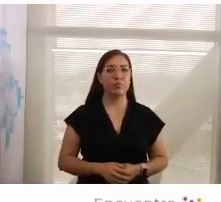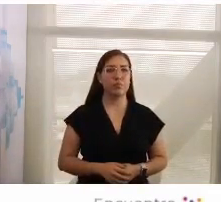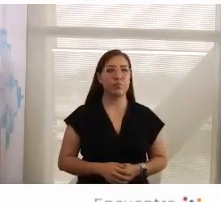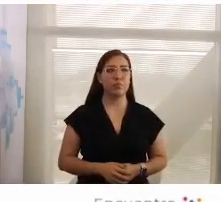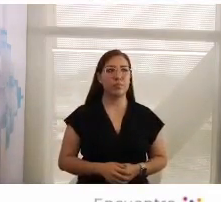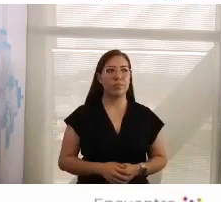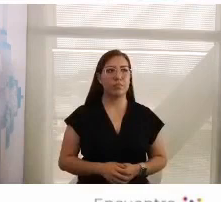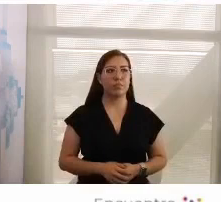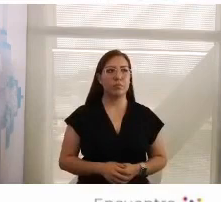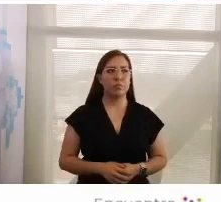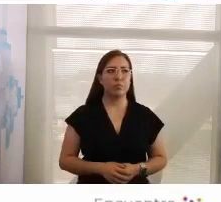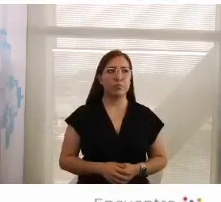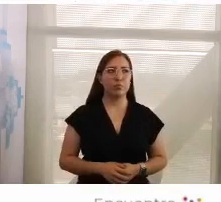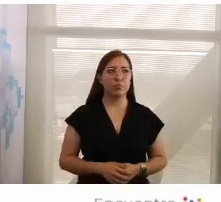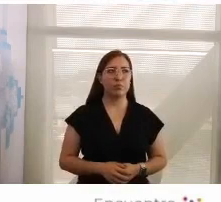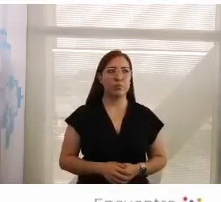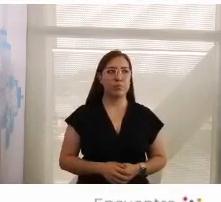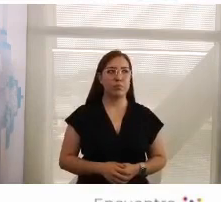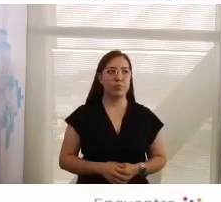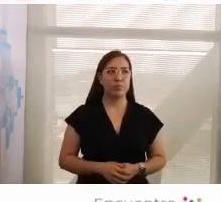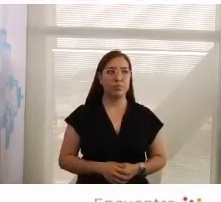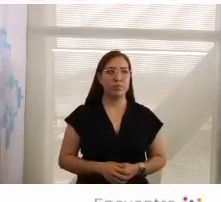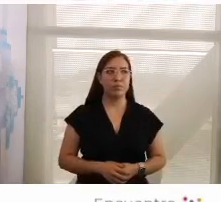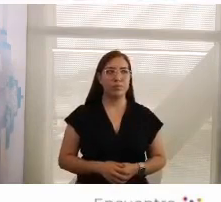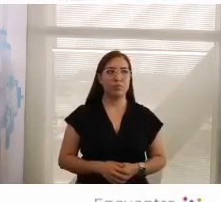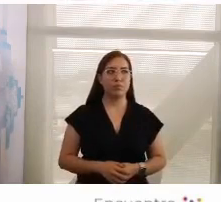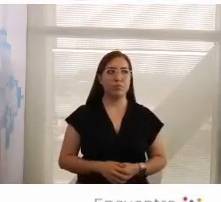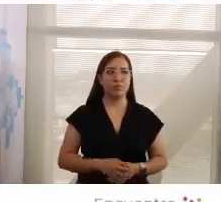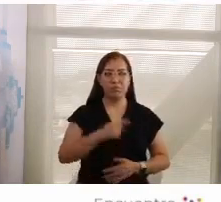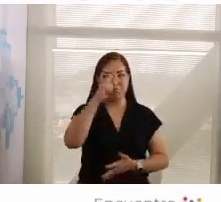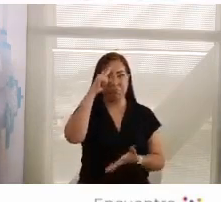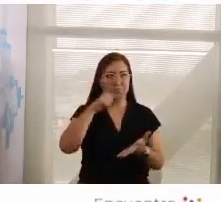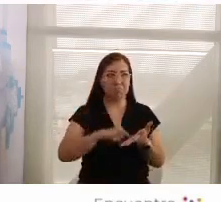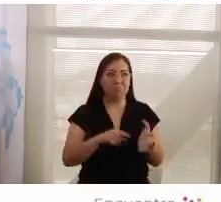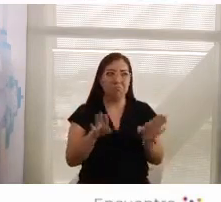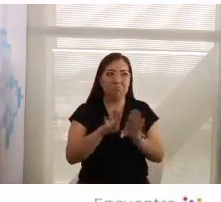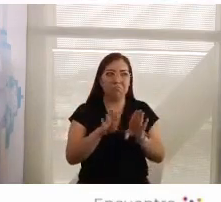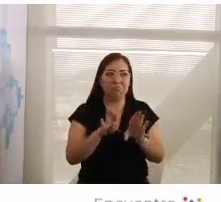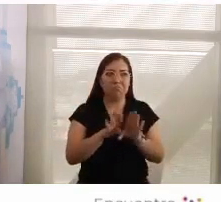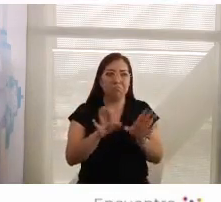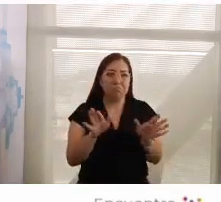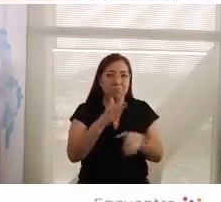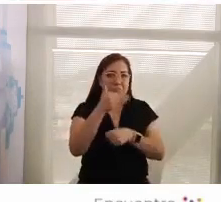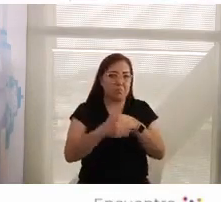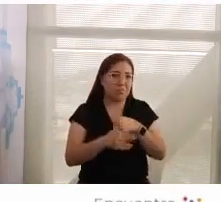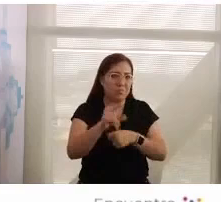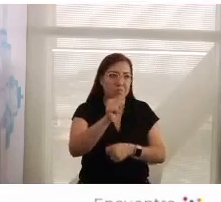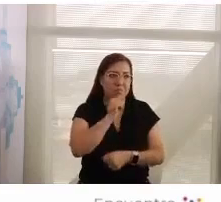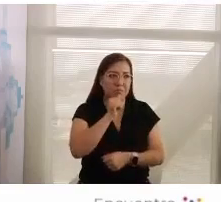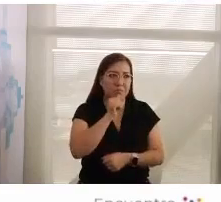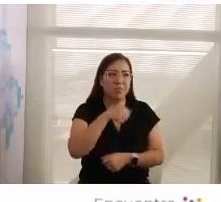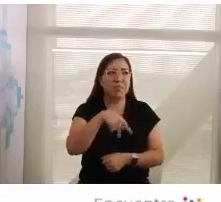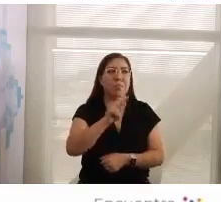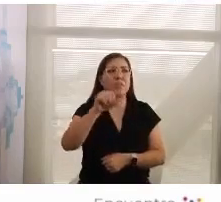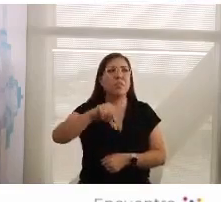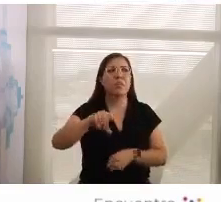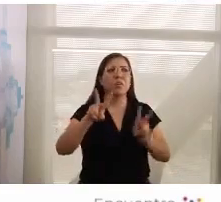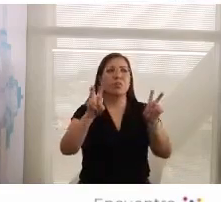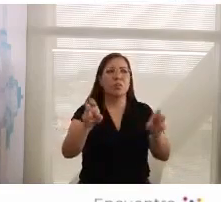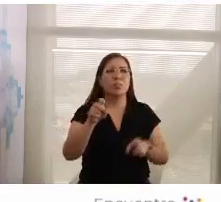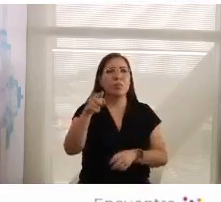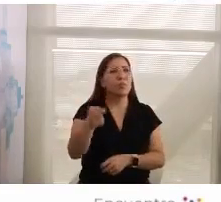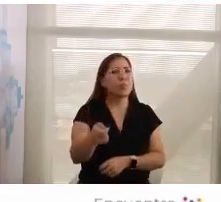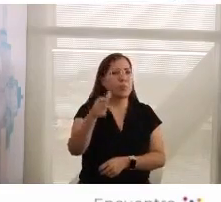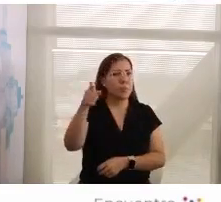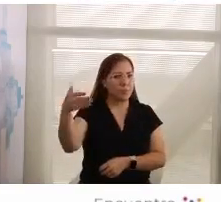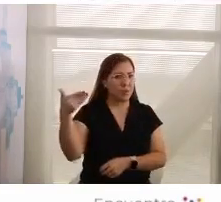No creo que faré un cierre, pero comentar que aquel que en tu primera pregunta